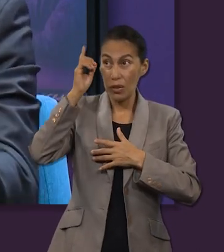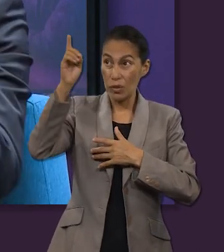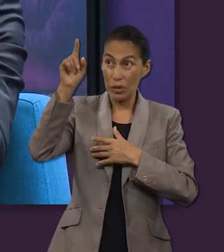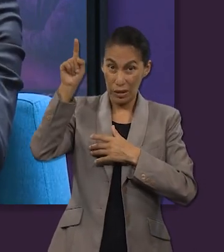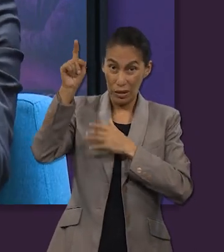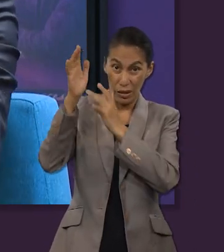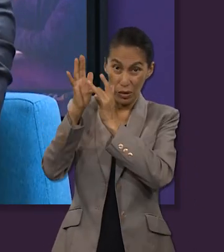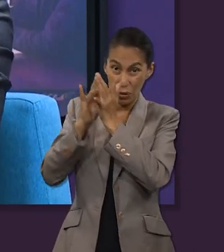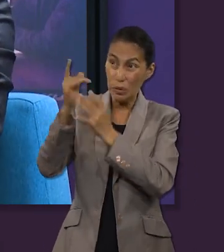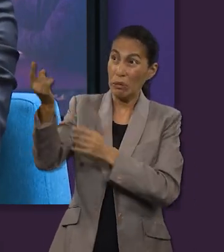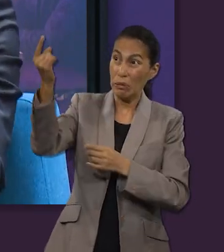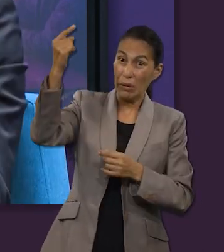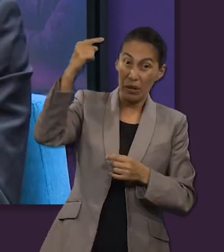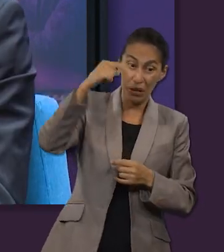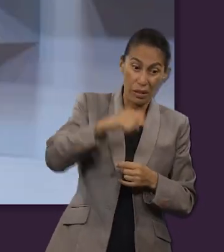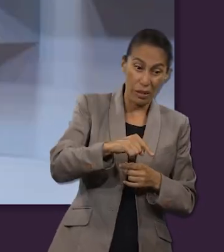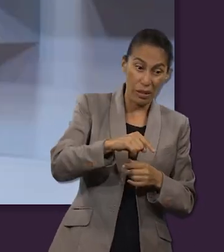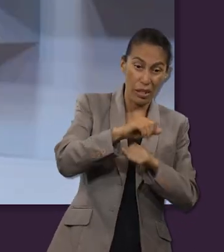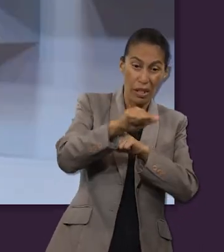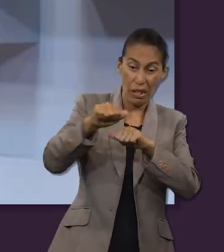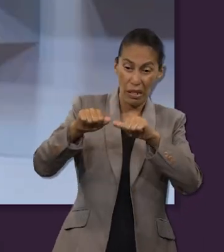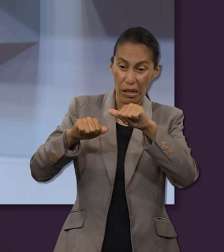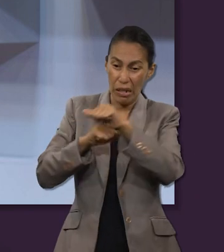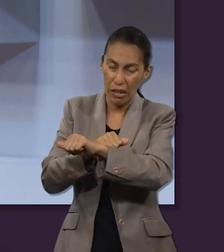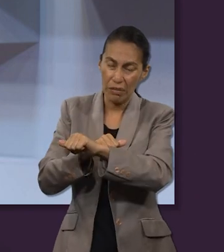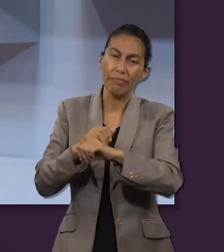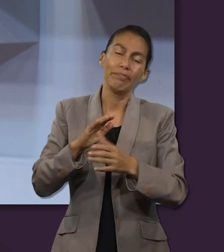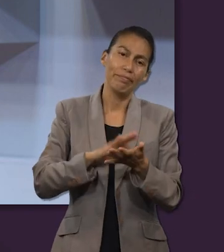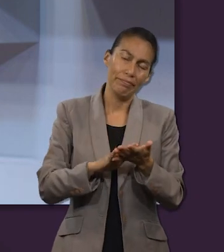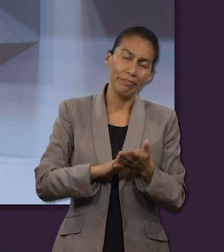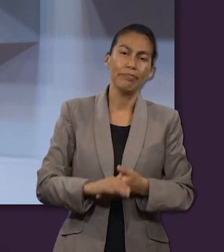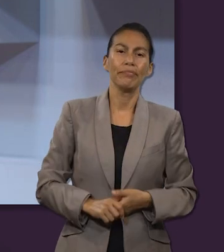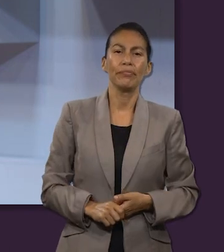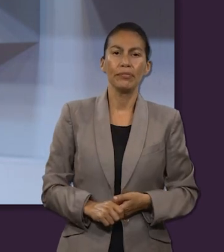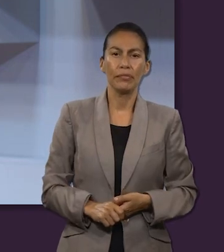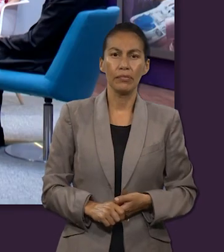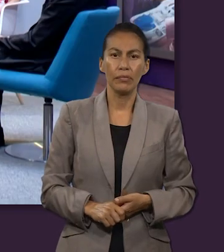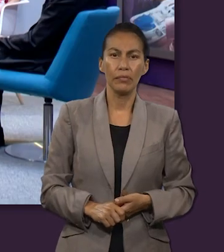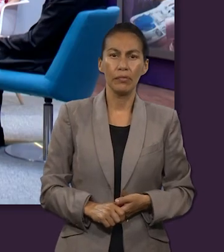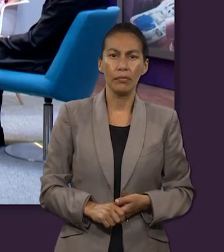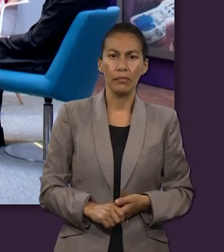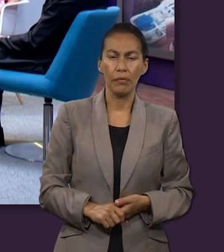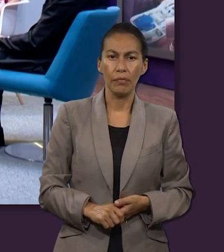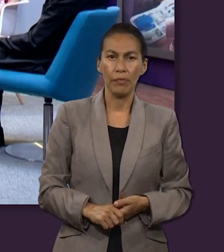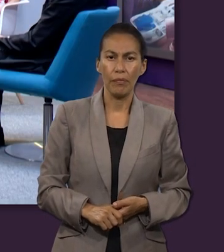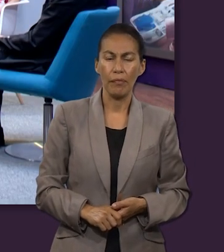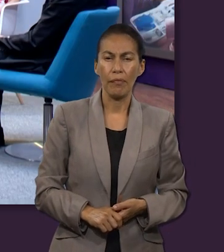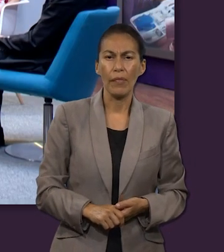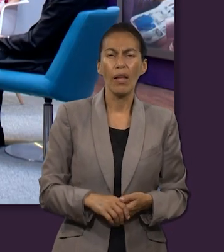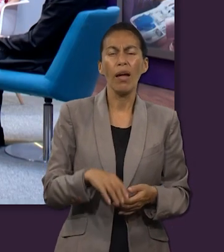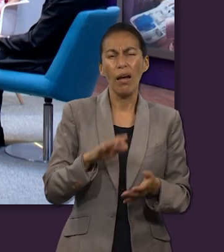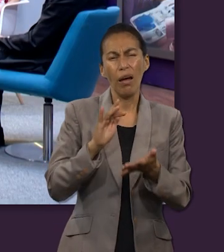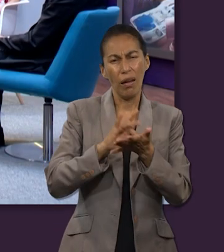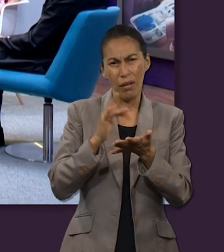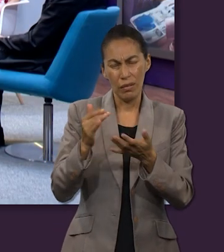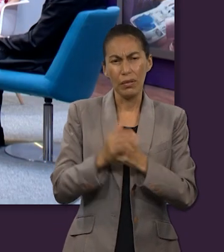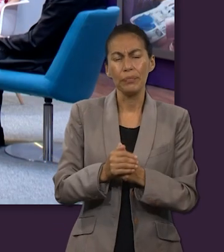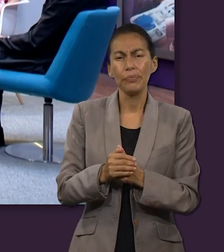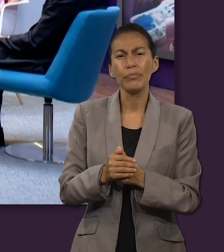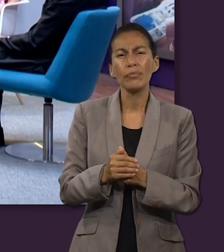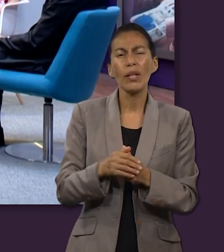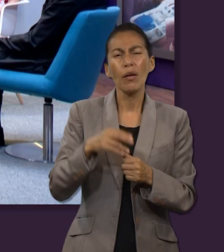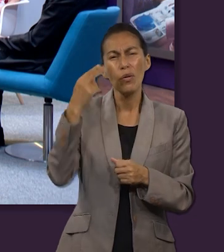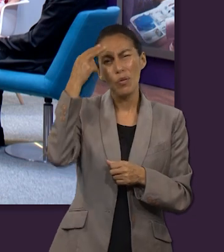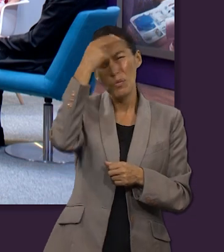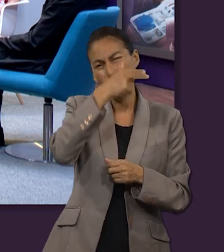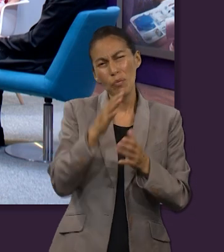a venir a pagar el precio. Muchas gracias Ricardo y Noemí, nos puedes comentar un poco por qué crees que